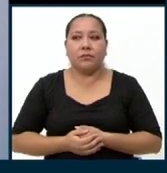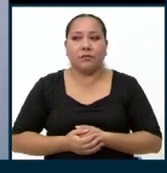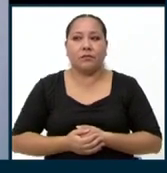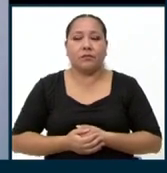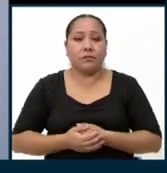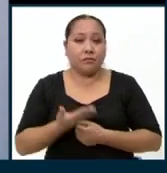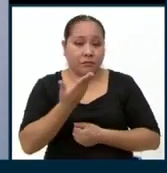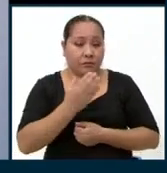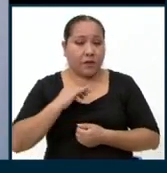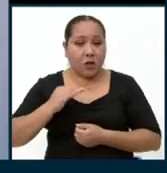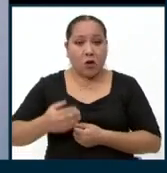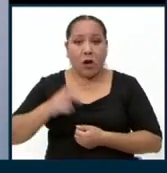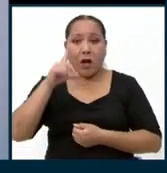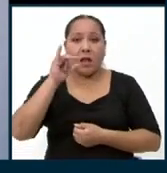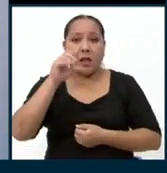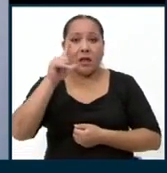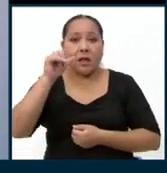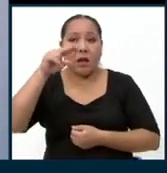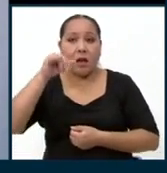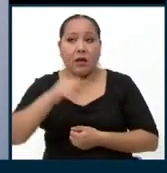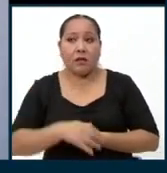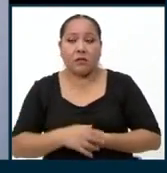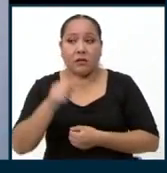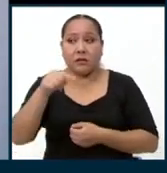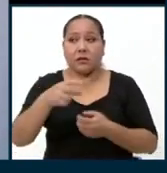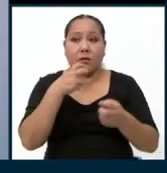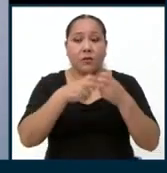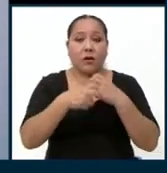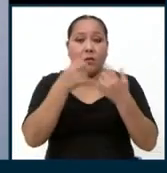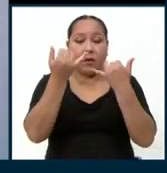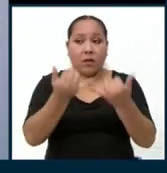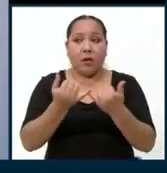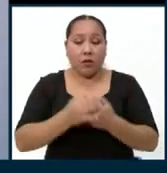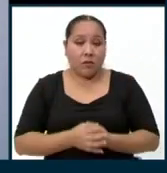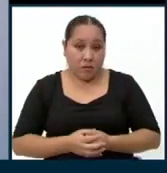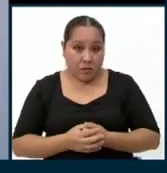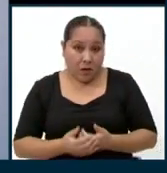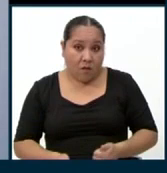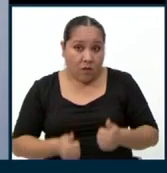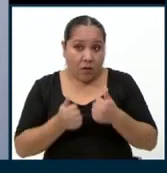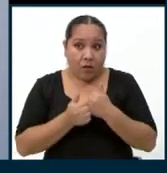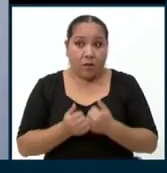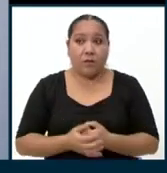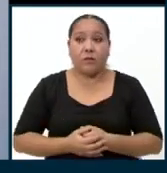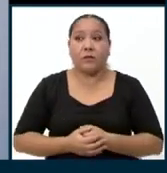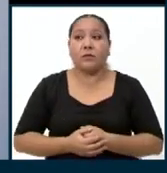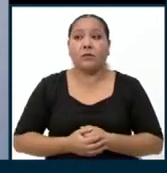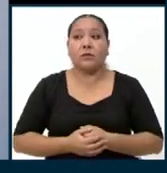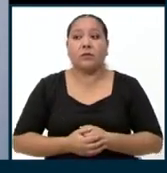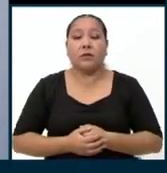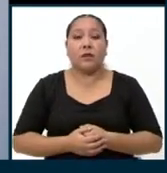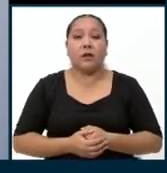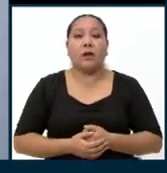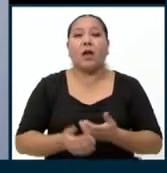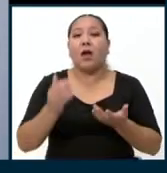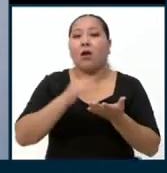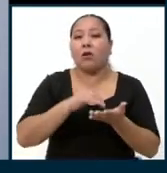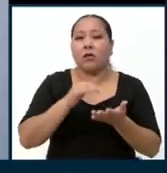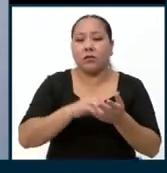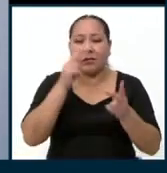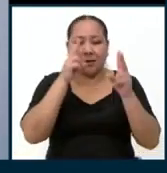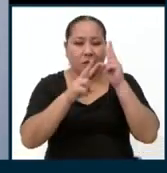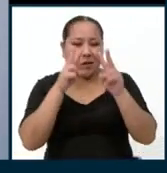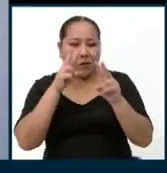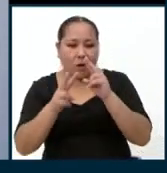Señora Liliana, en la situación actual en la que vivimos y en la que se está restringiendo la